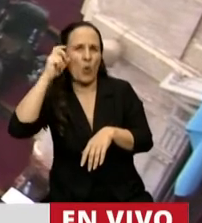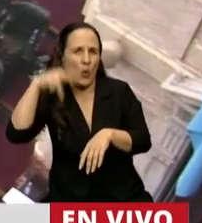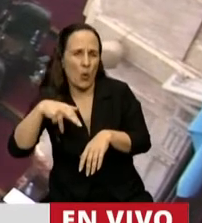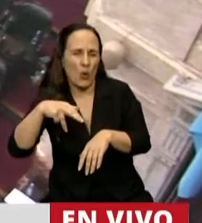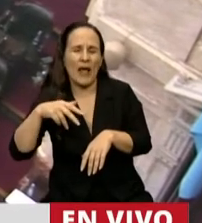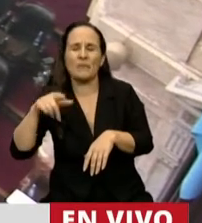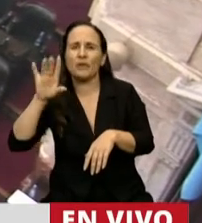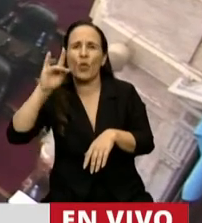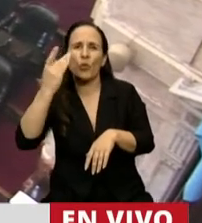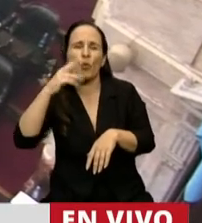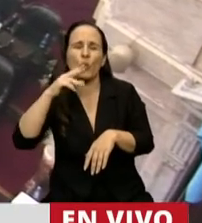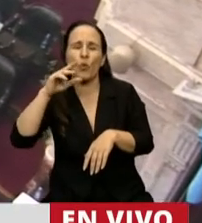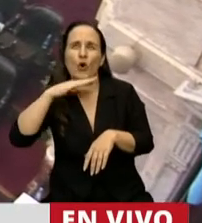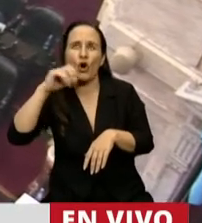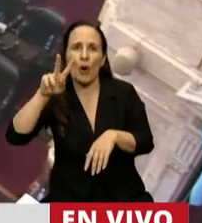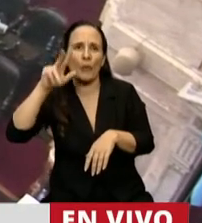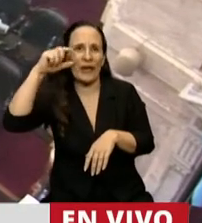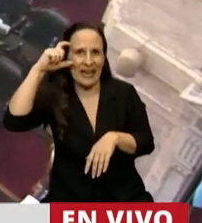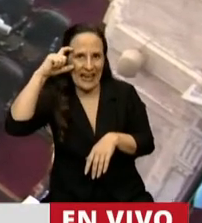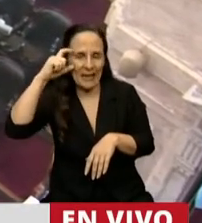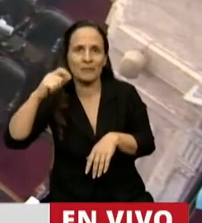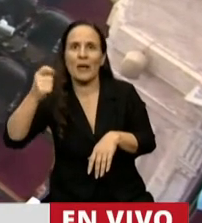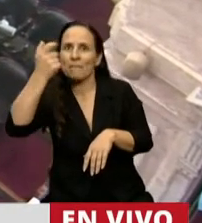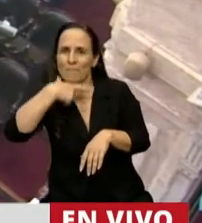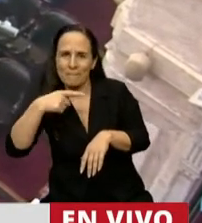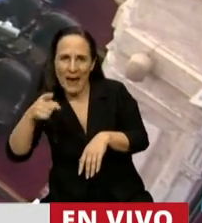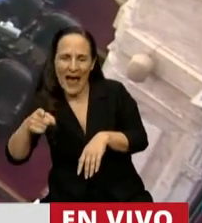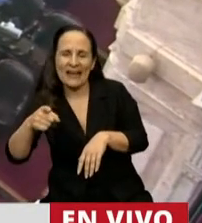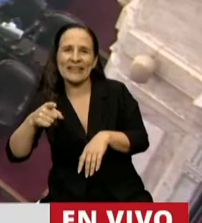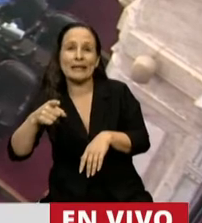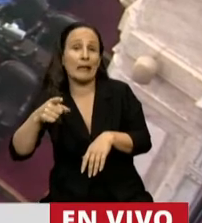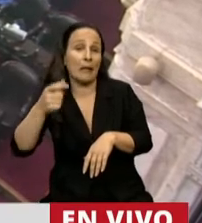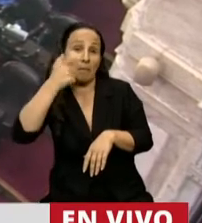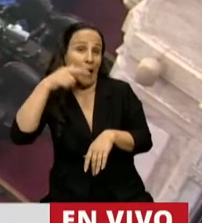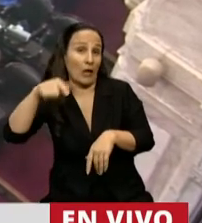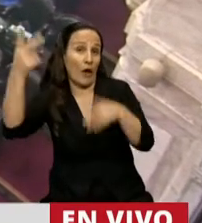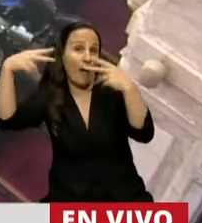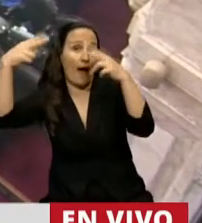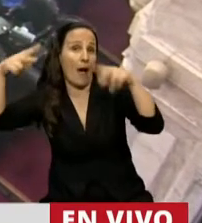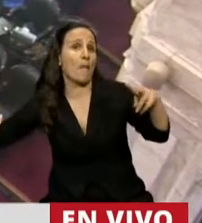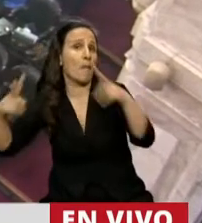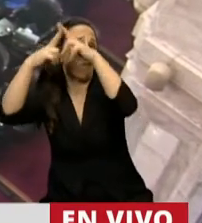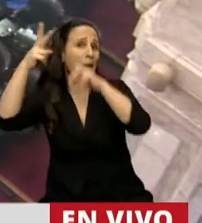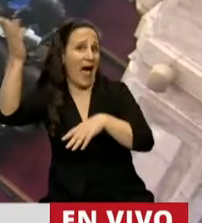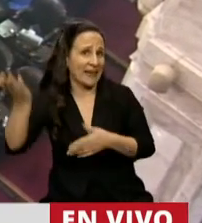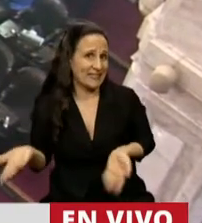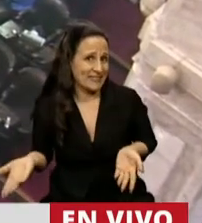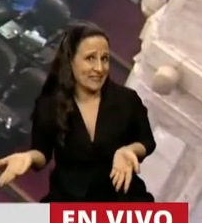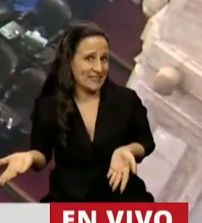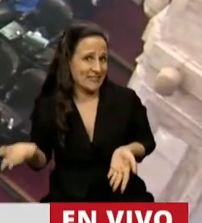Etorzenegger, Prasgay, Macri, que veranean en París. Cómo hacer